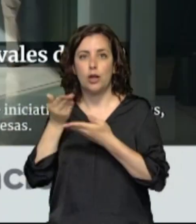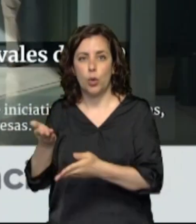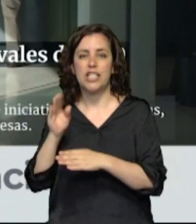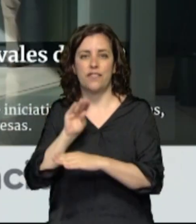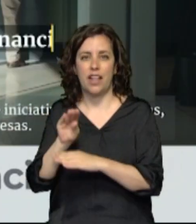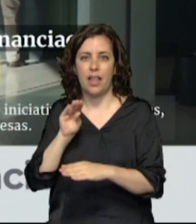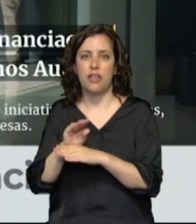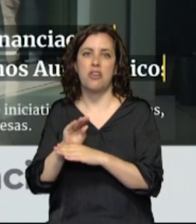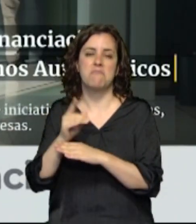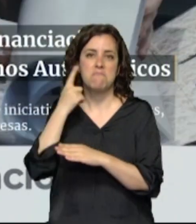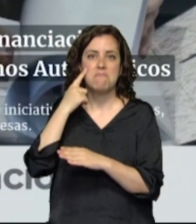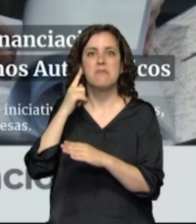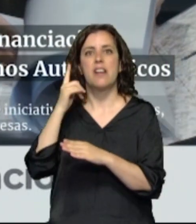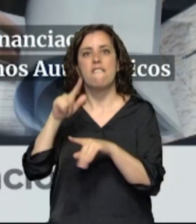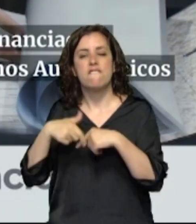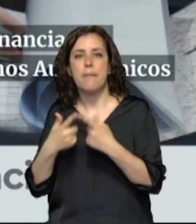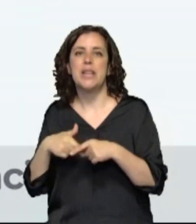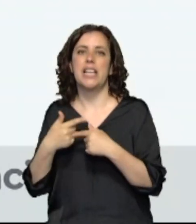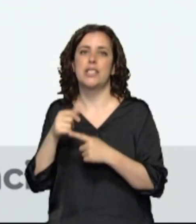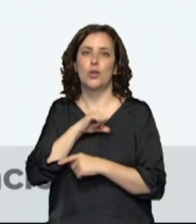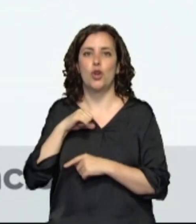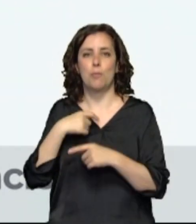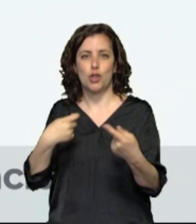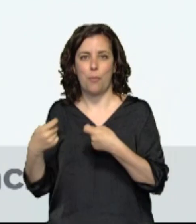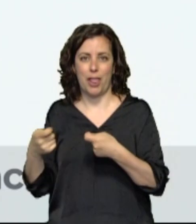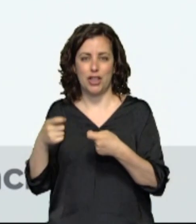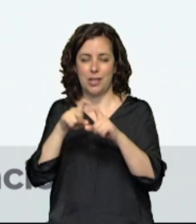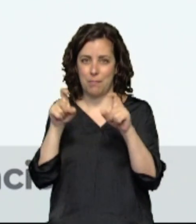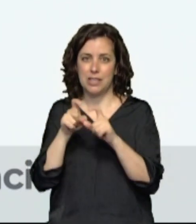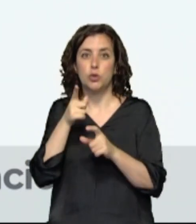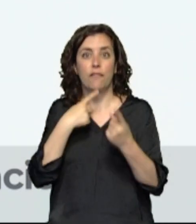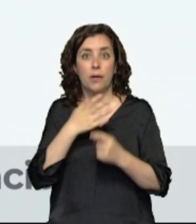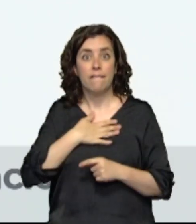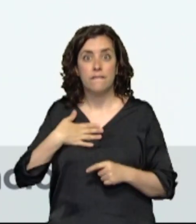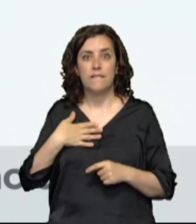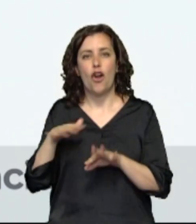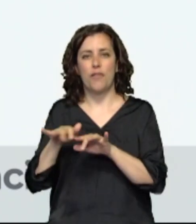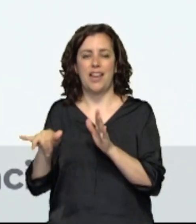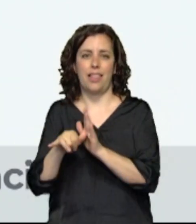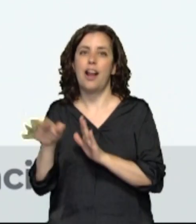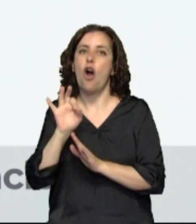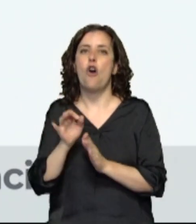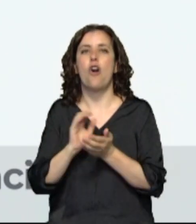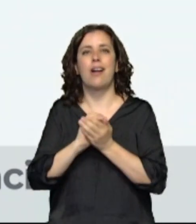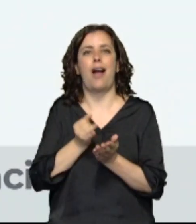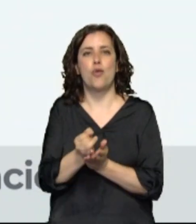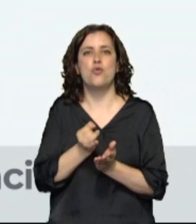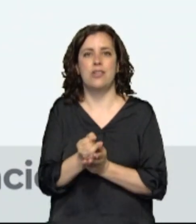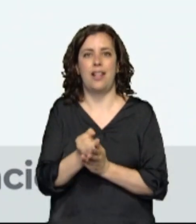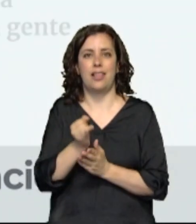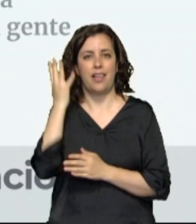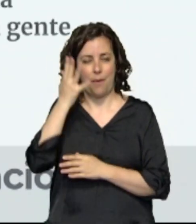iniciativas para familias, autónomos, comercios y empresas. Infórmate en tu oficina más cercana o en cajaruraldenavarra